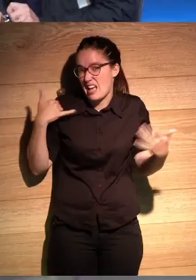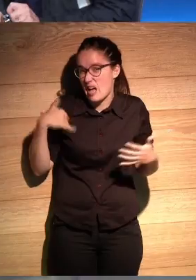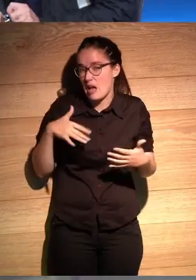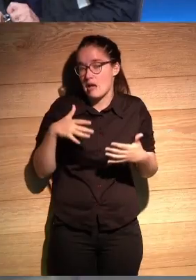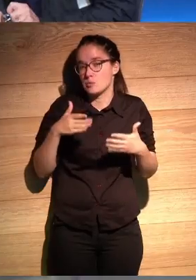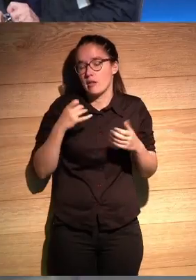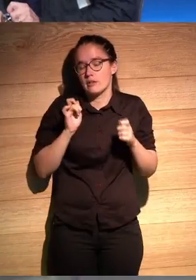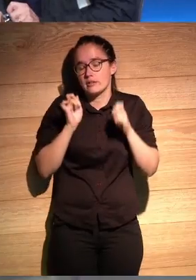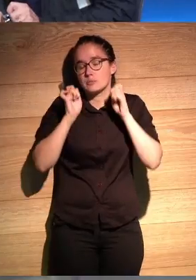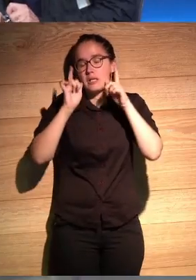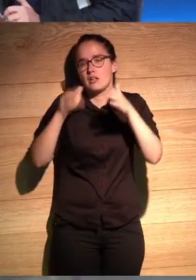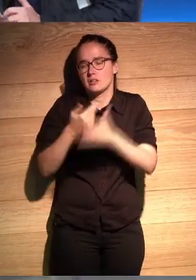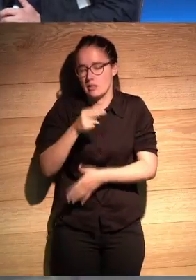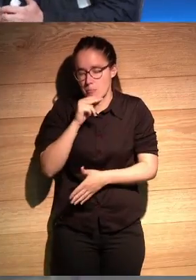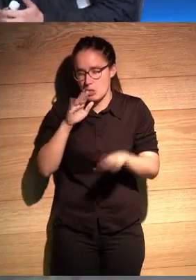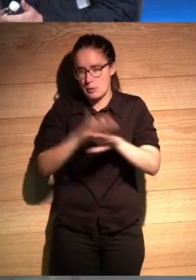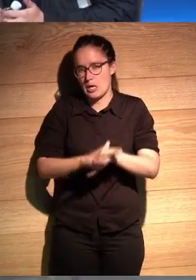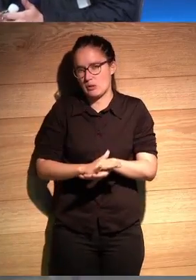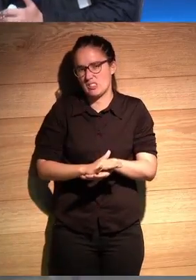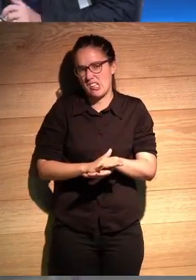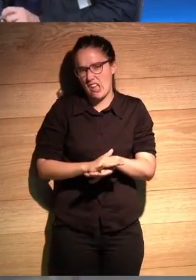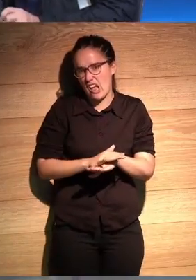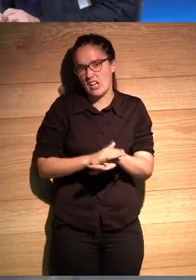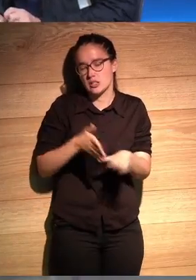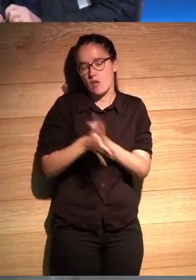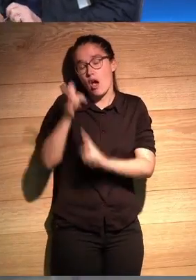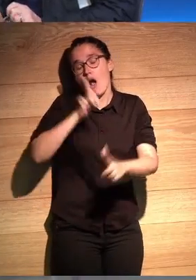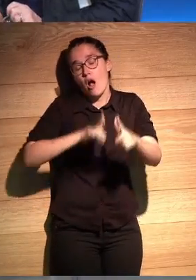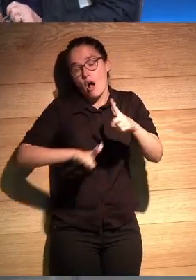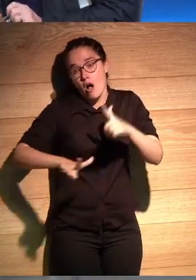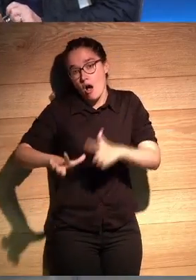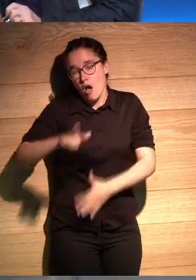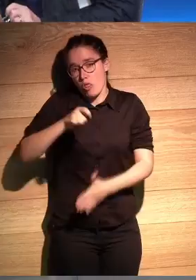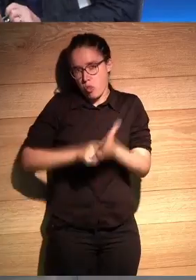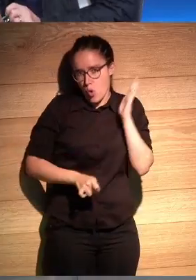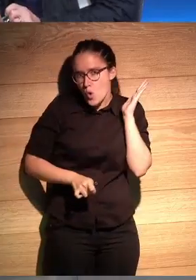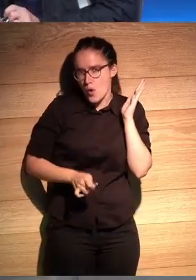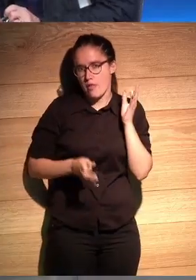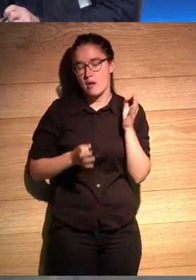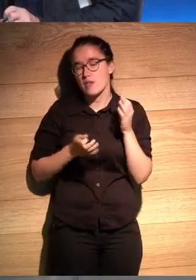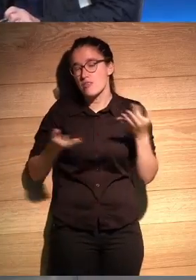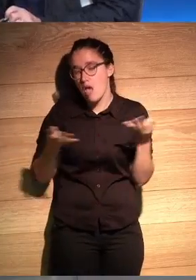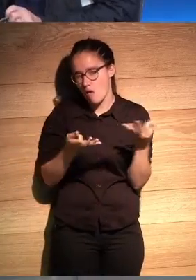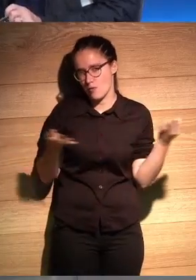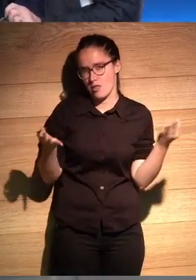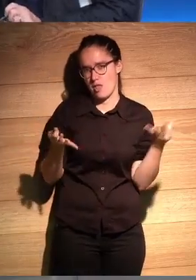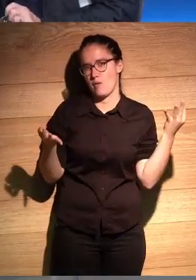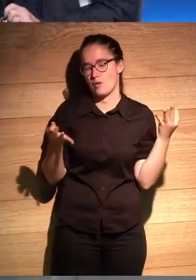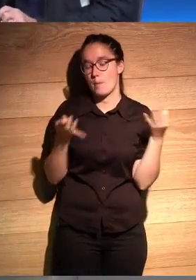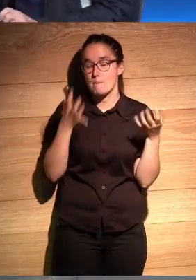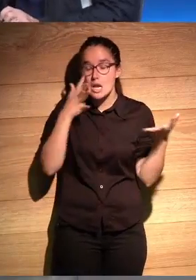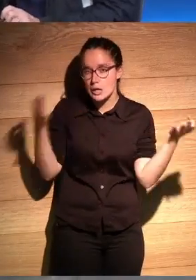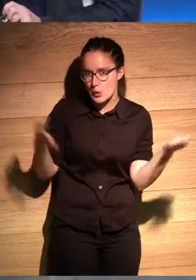incluso levantarme para ir al baño a la noche es una expedición importante ¿no? tipo ¿debo ir? ¿no debo ir? es